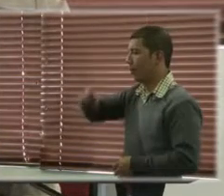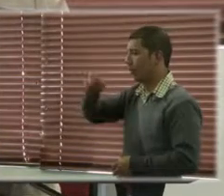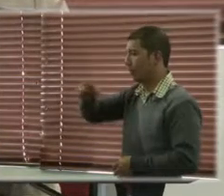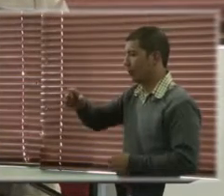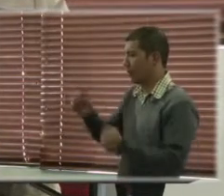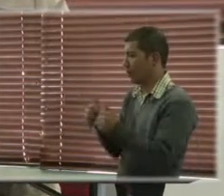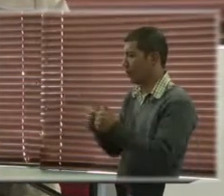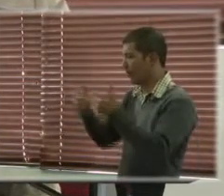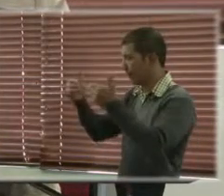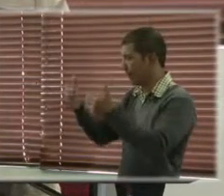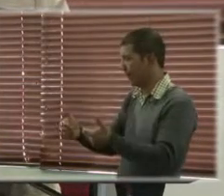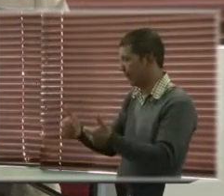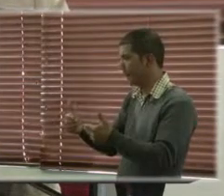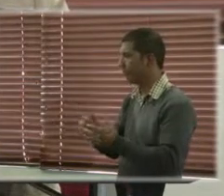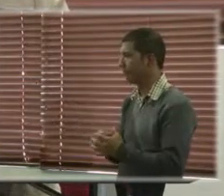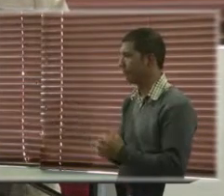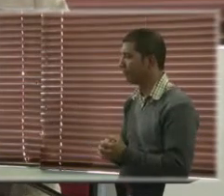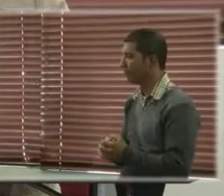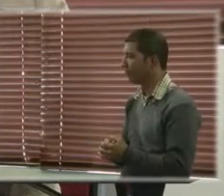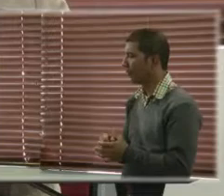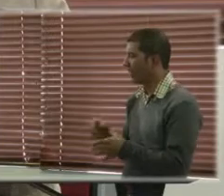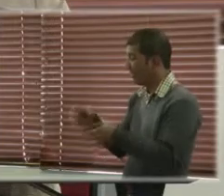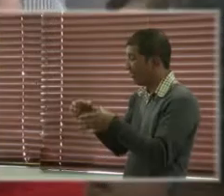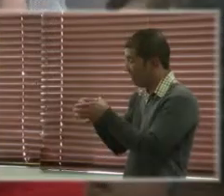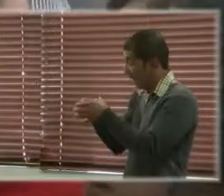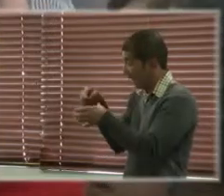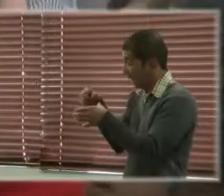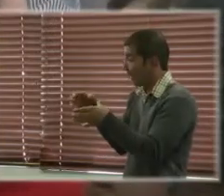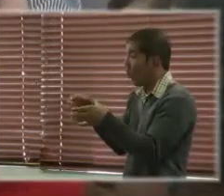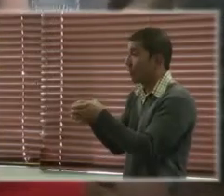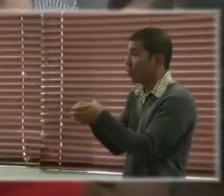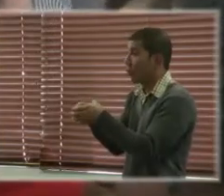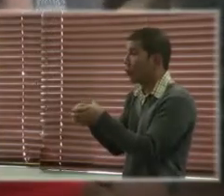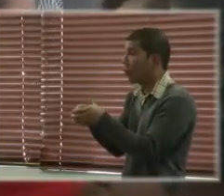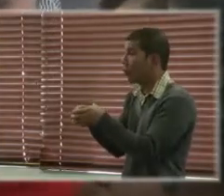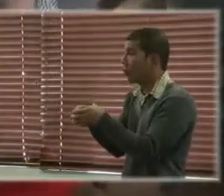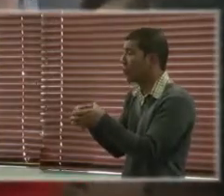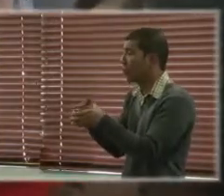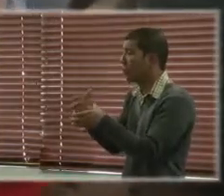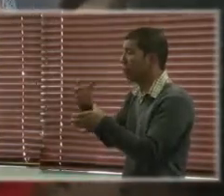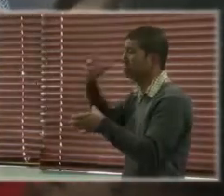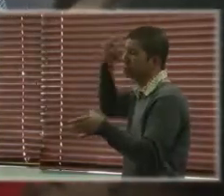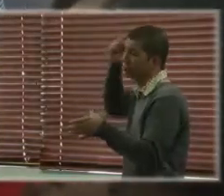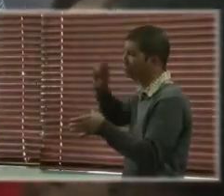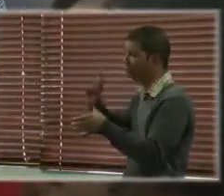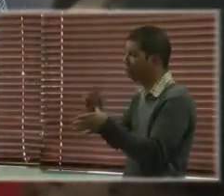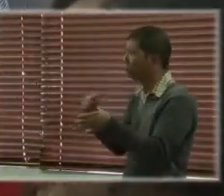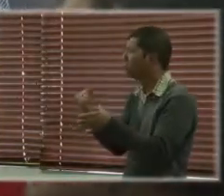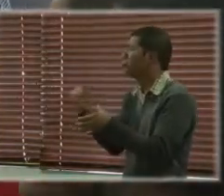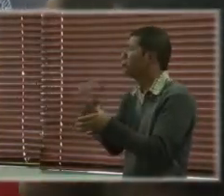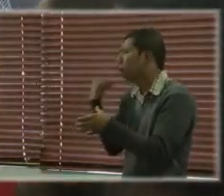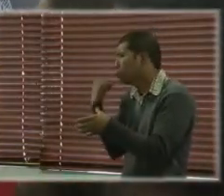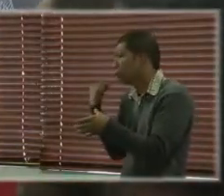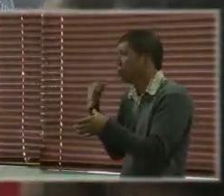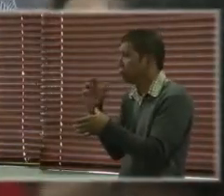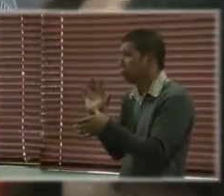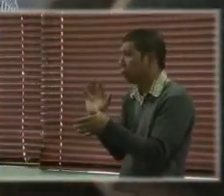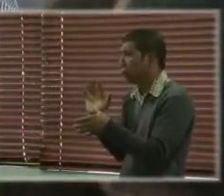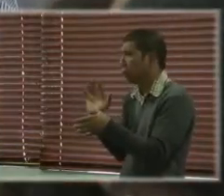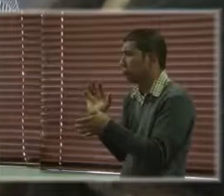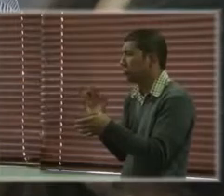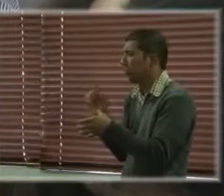discapacidad es reciente? ¿Cómo ves la interacción del comité